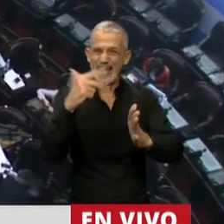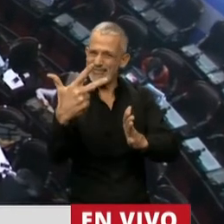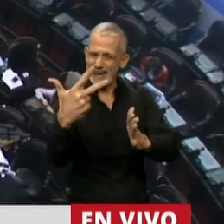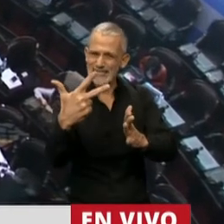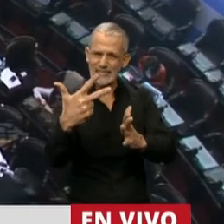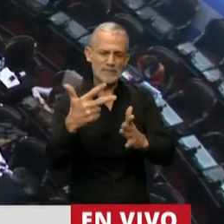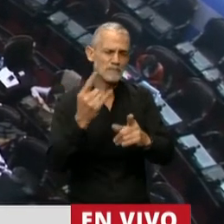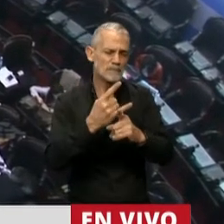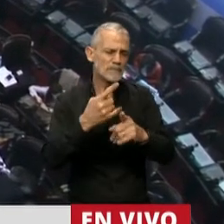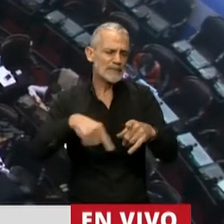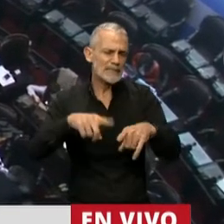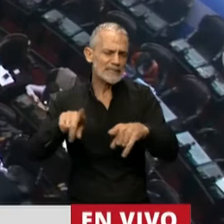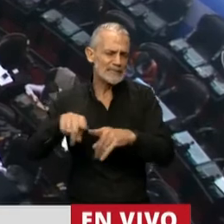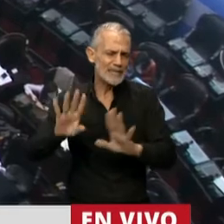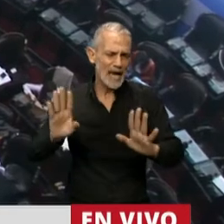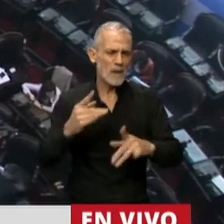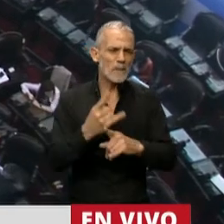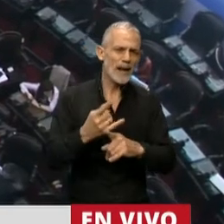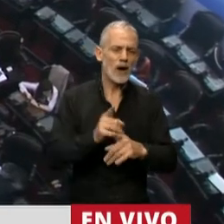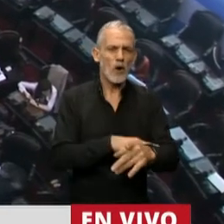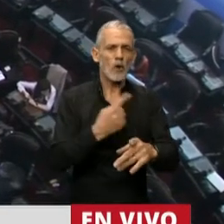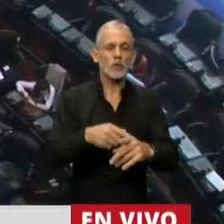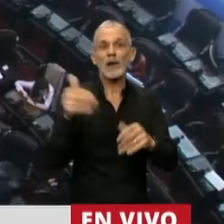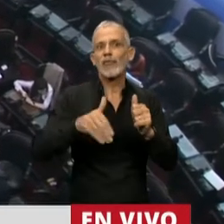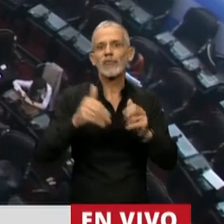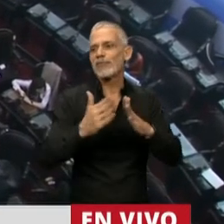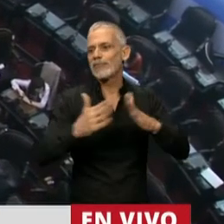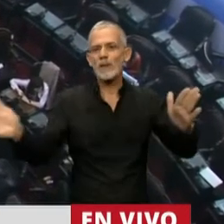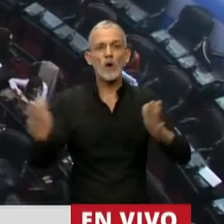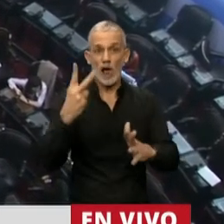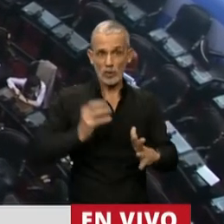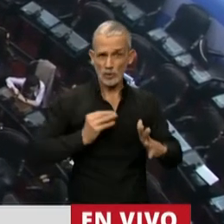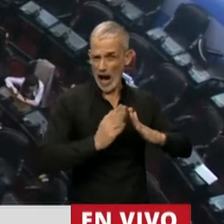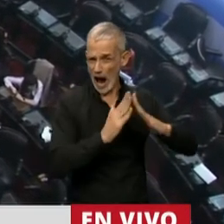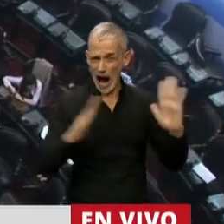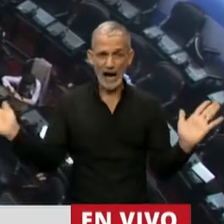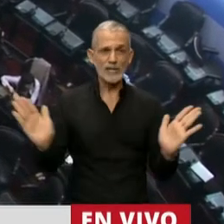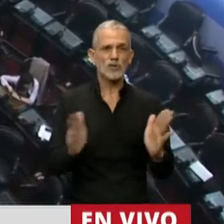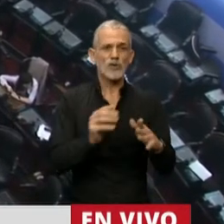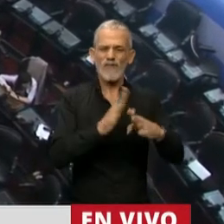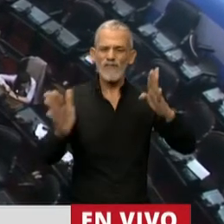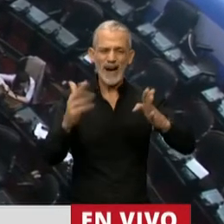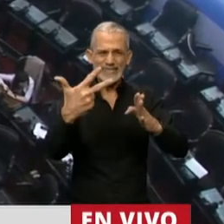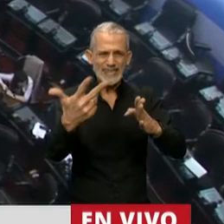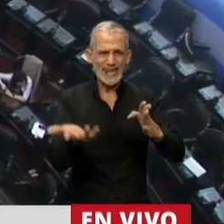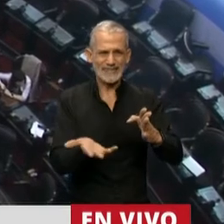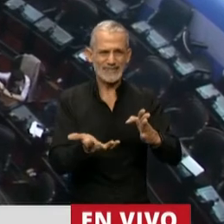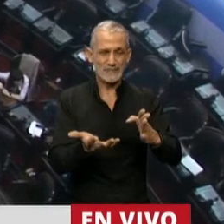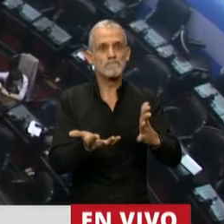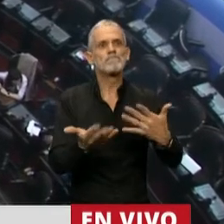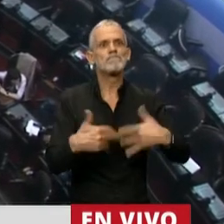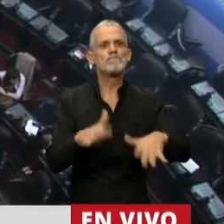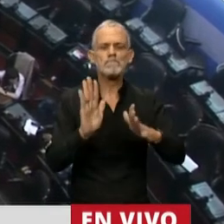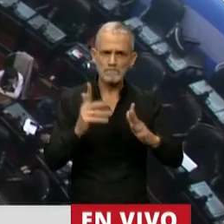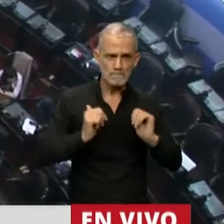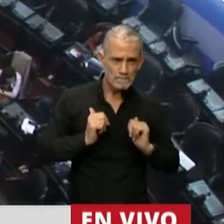tradicionalmente se hace, vamos a demorar aproximadamente dos años en la fase 3. Esto significa que